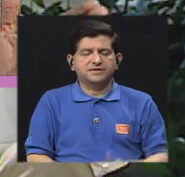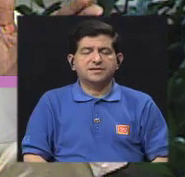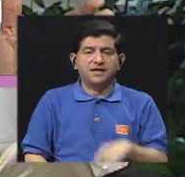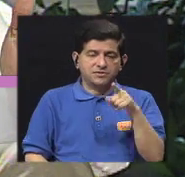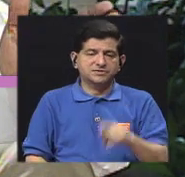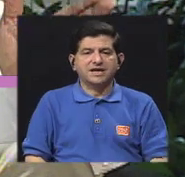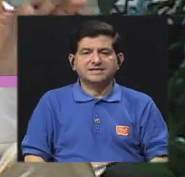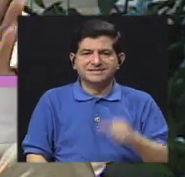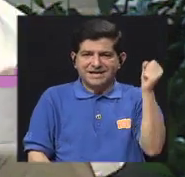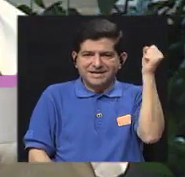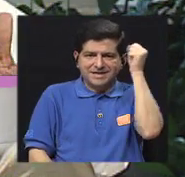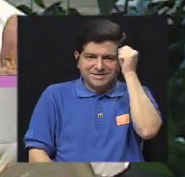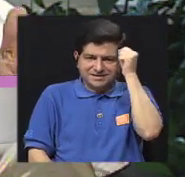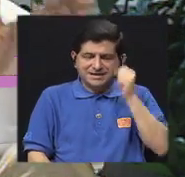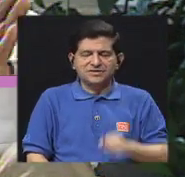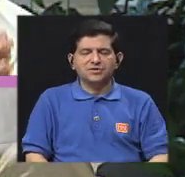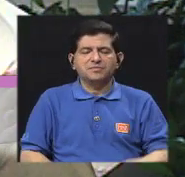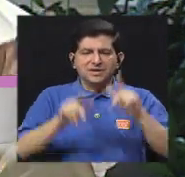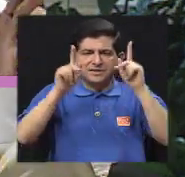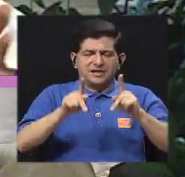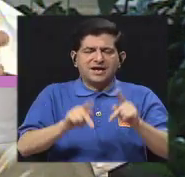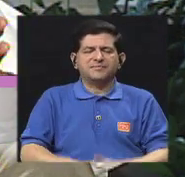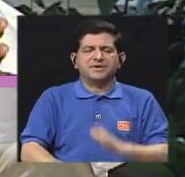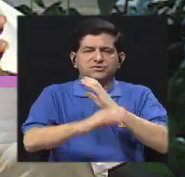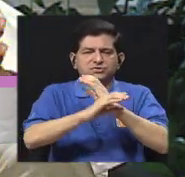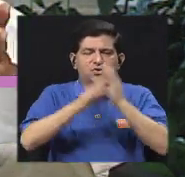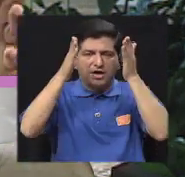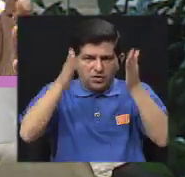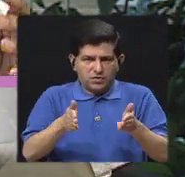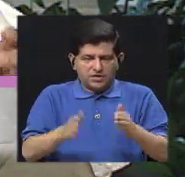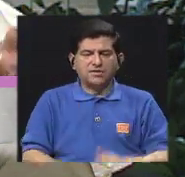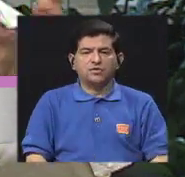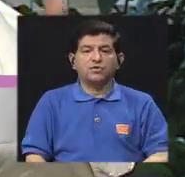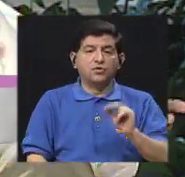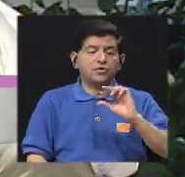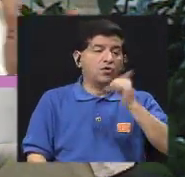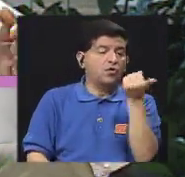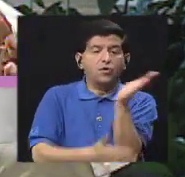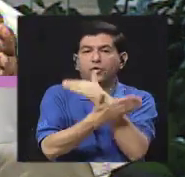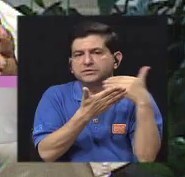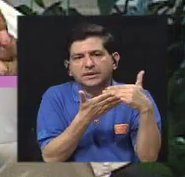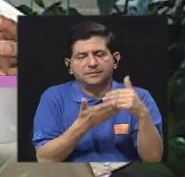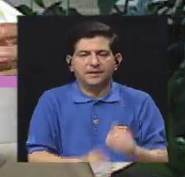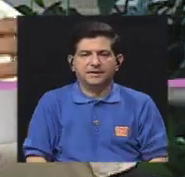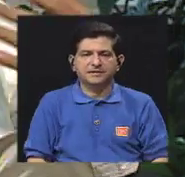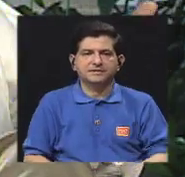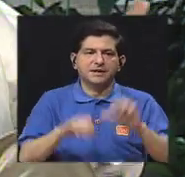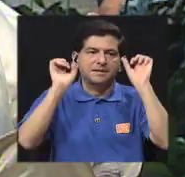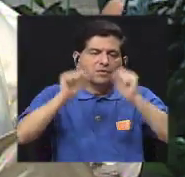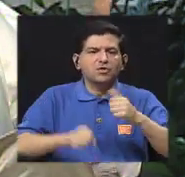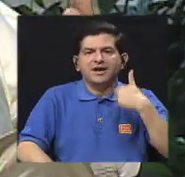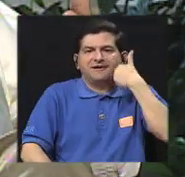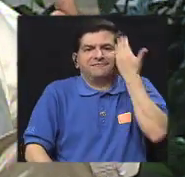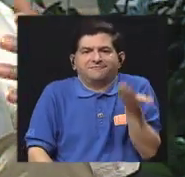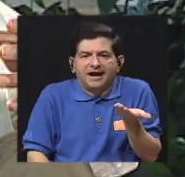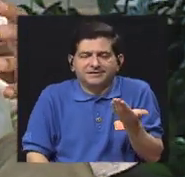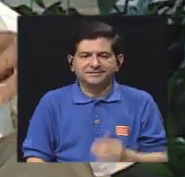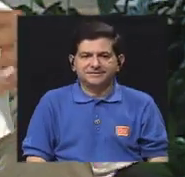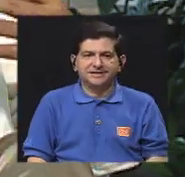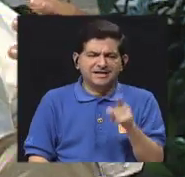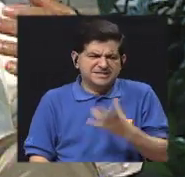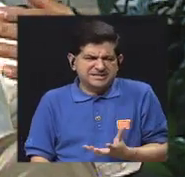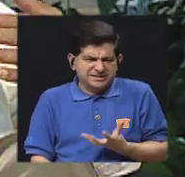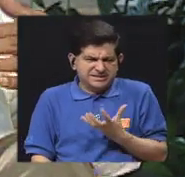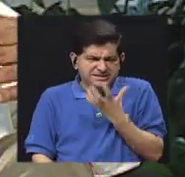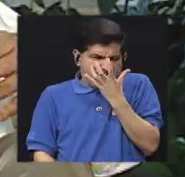síndrome del cuidador o del quemado, para no caer al otro extremo, se puede caer muy fácilmente en esa